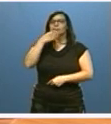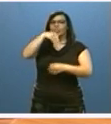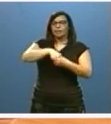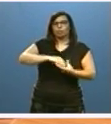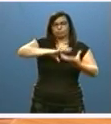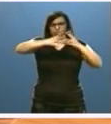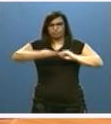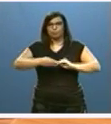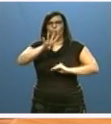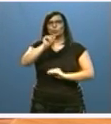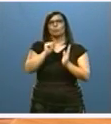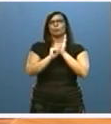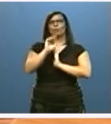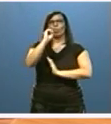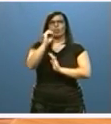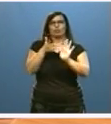4.0.